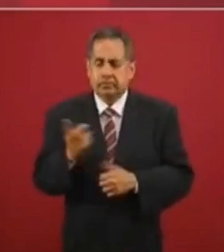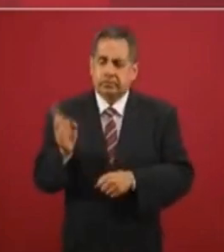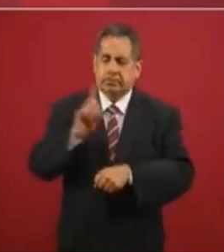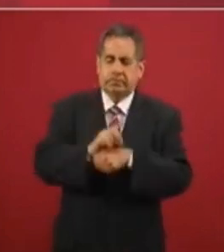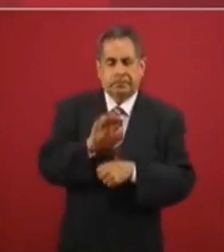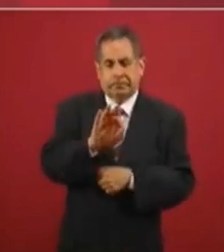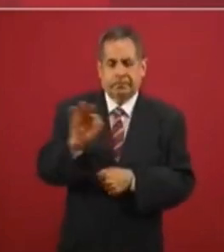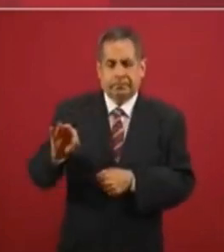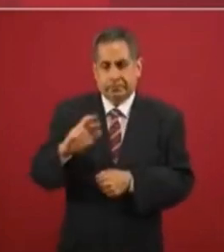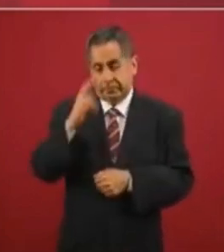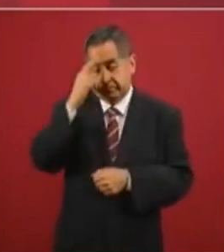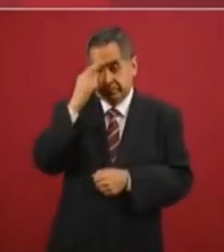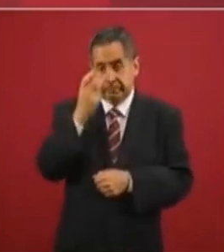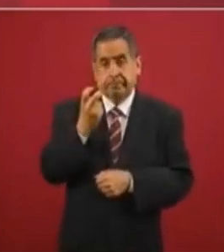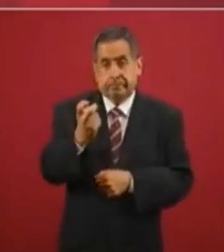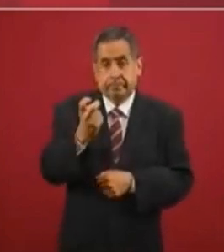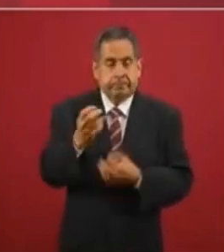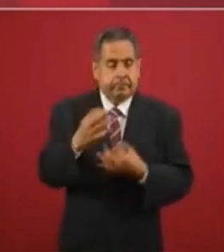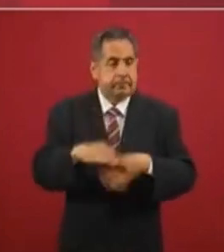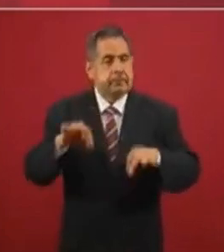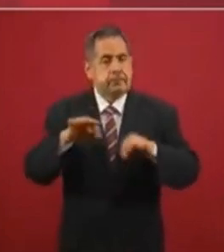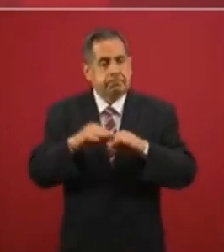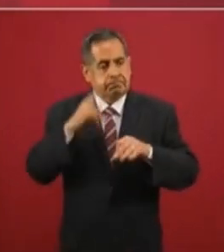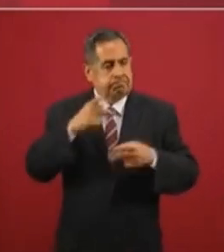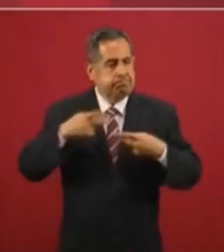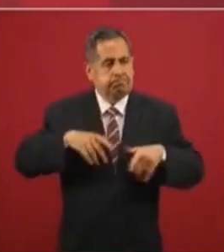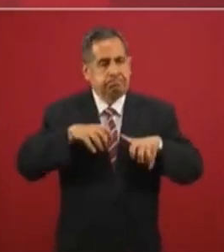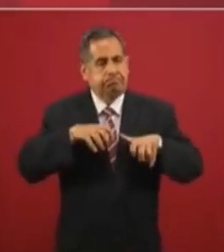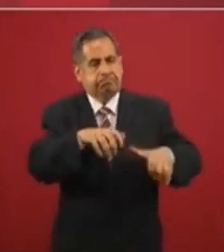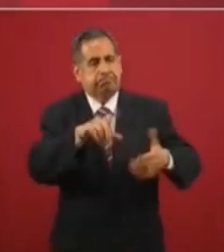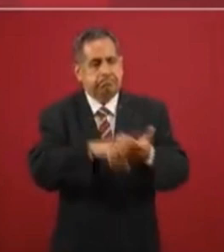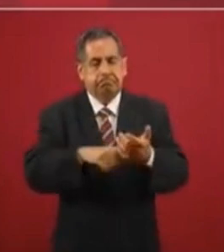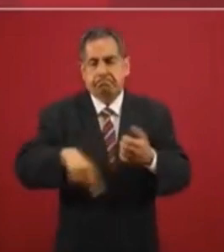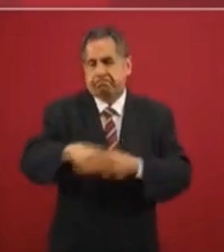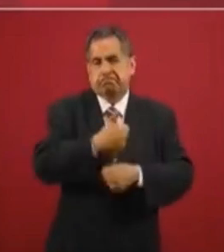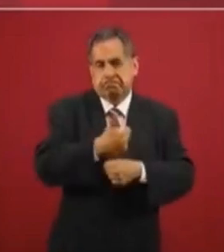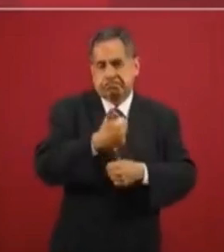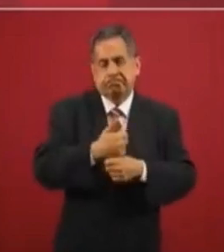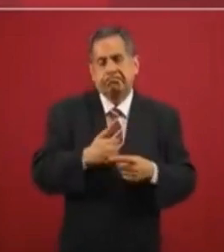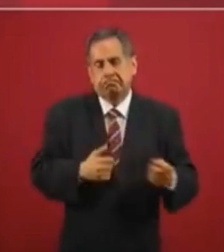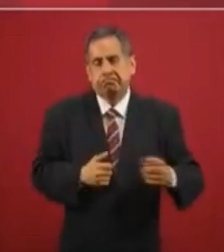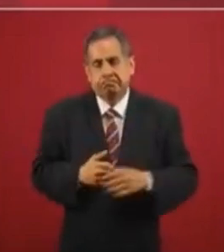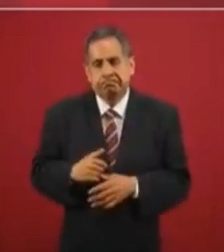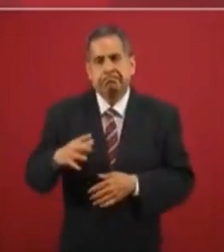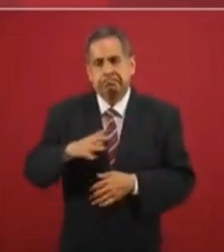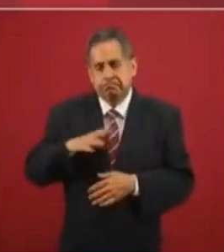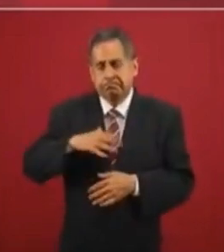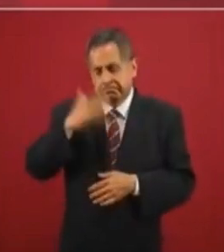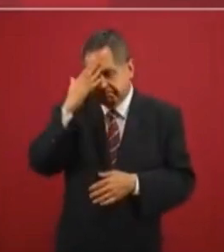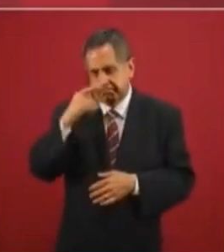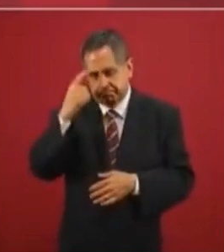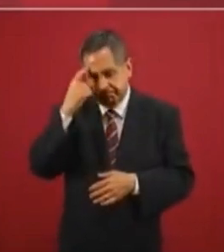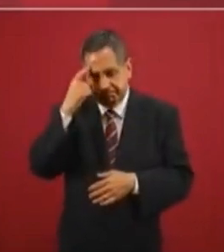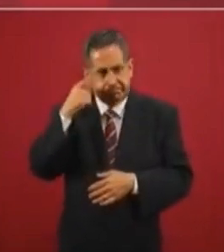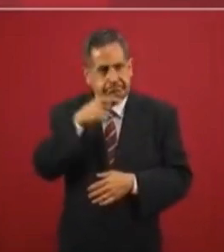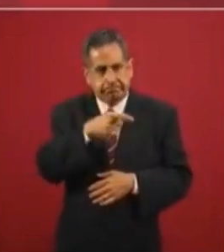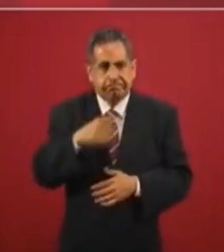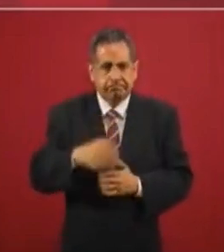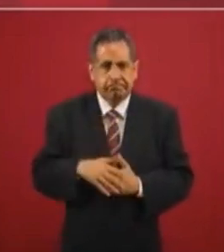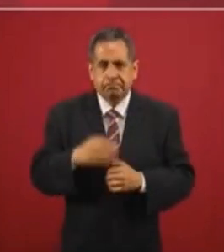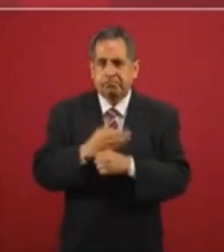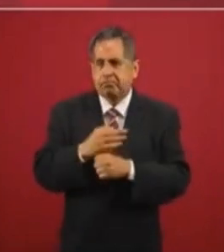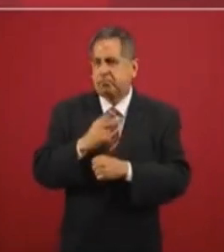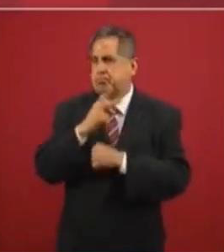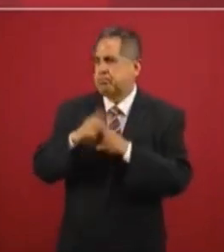fecha, sino esta parte importante de la población. Sabemos que existe, estamos en un